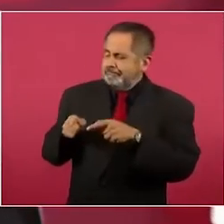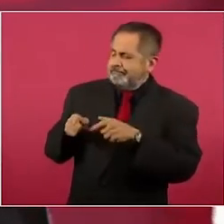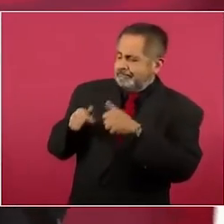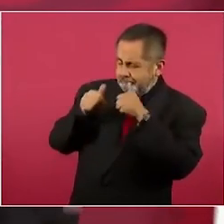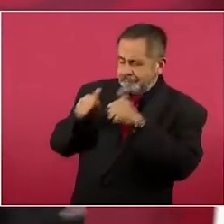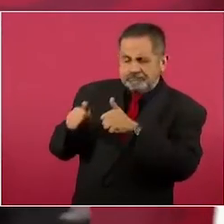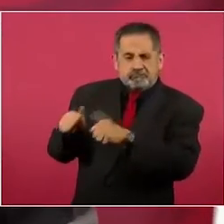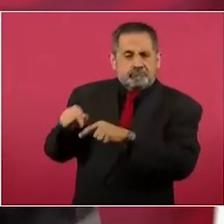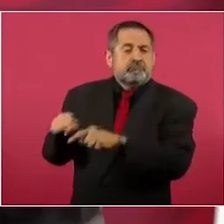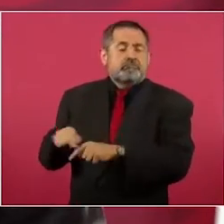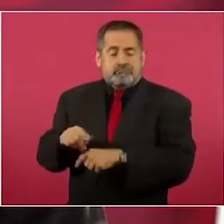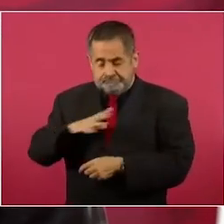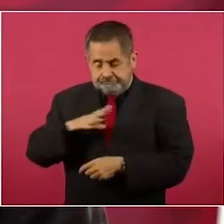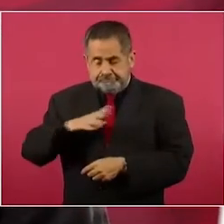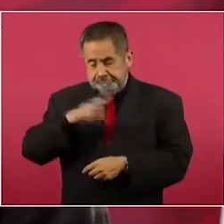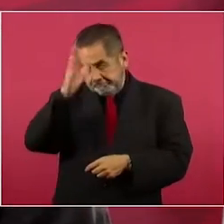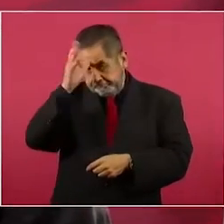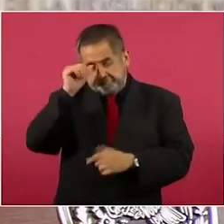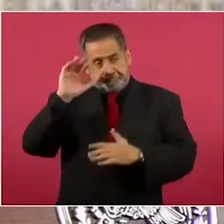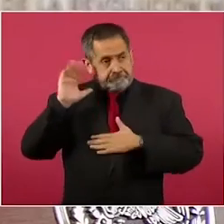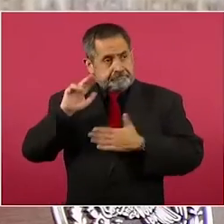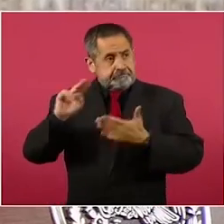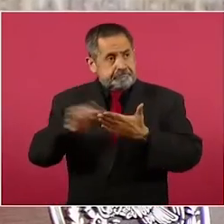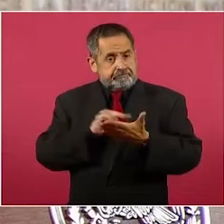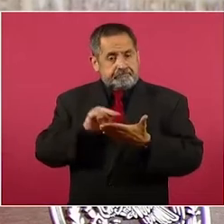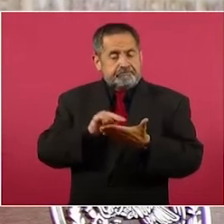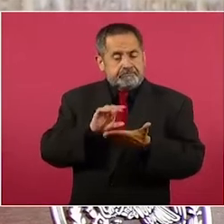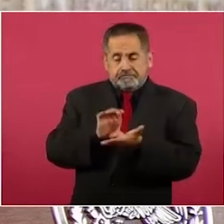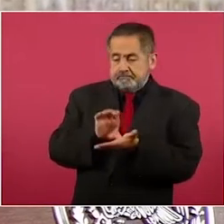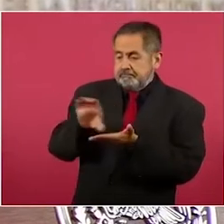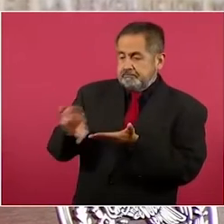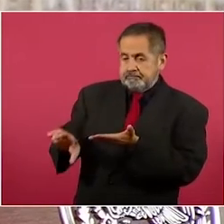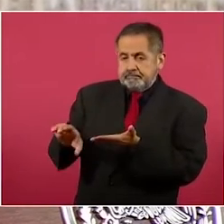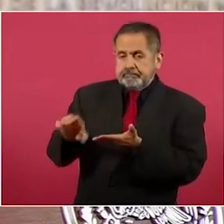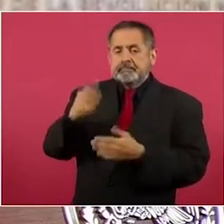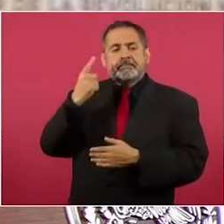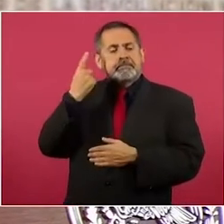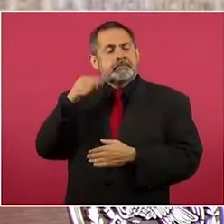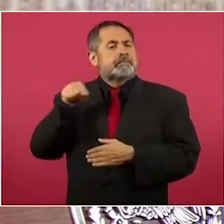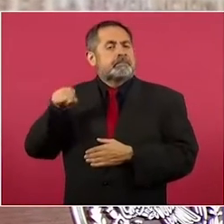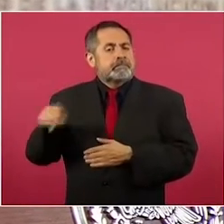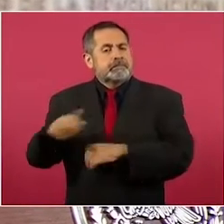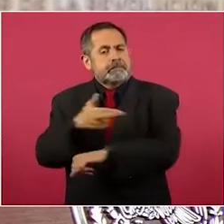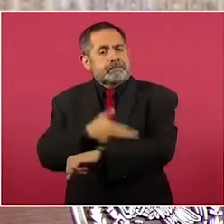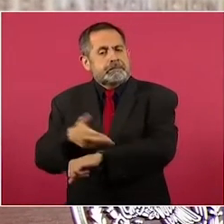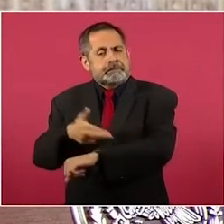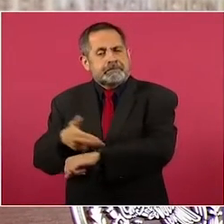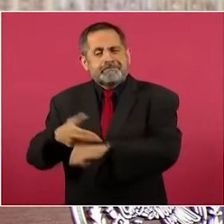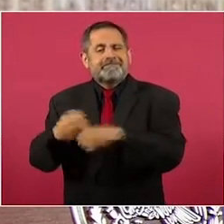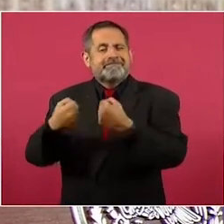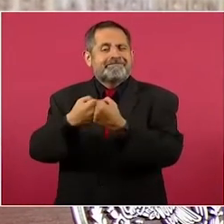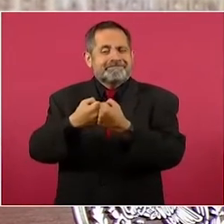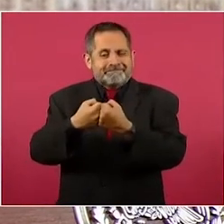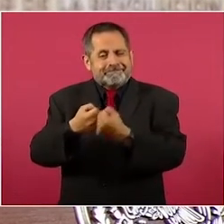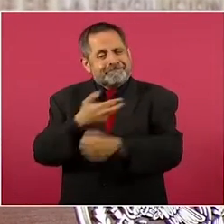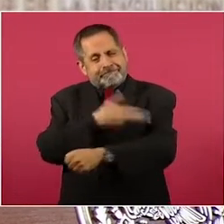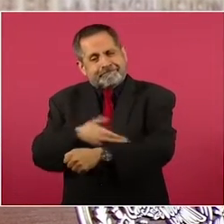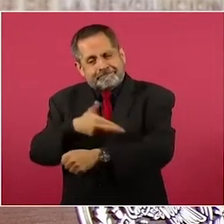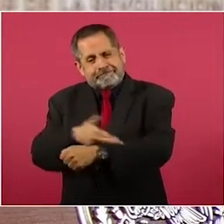Inversión para agilizar trámites fronterizos,